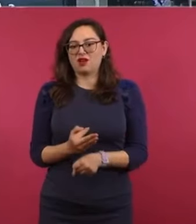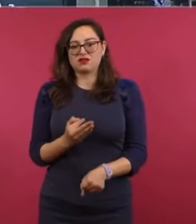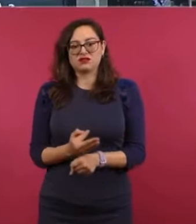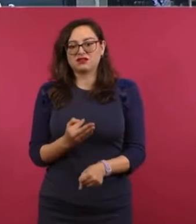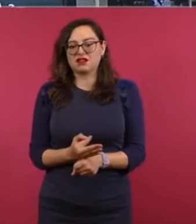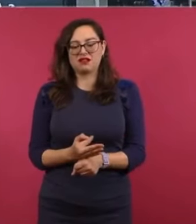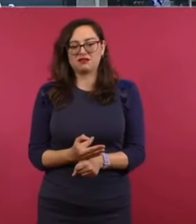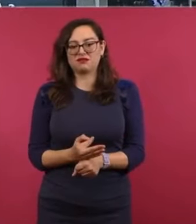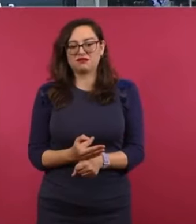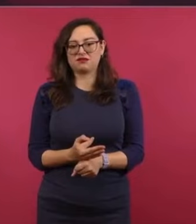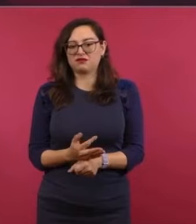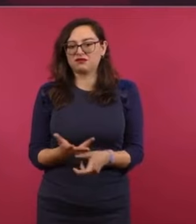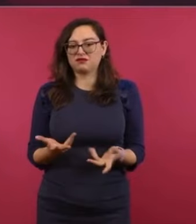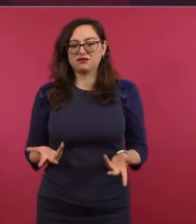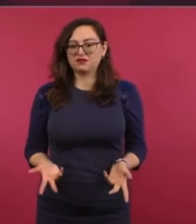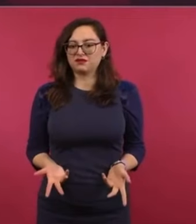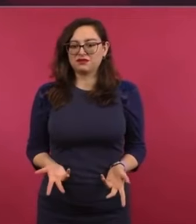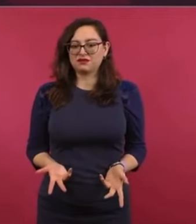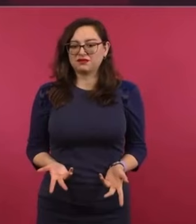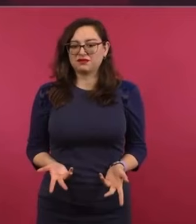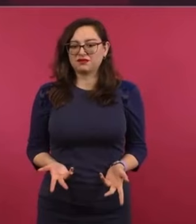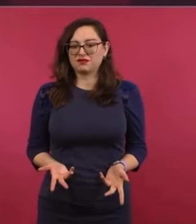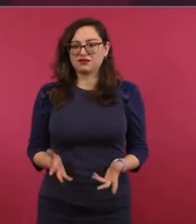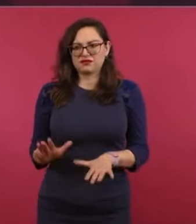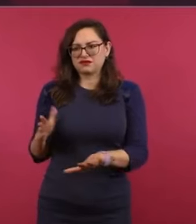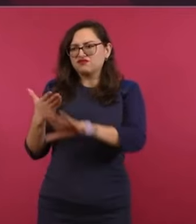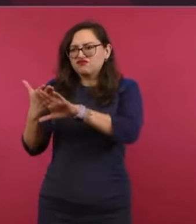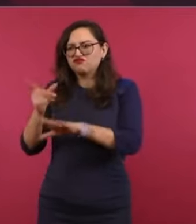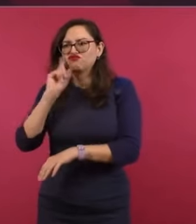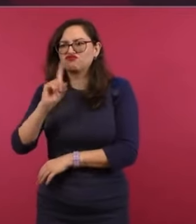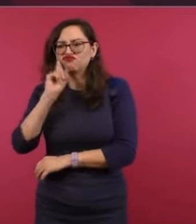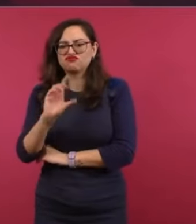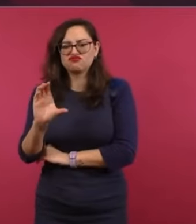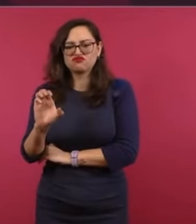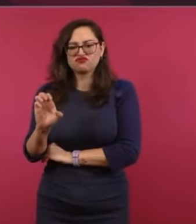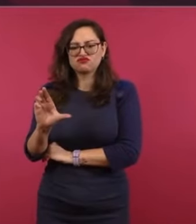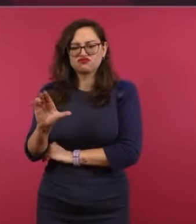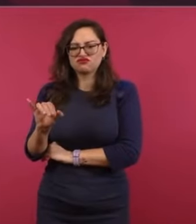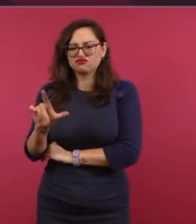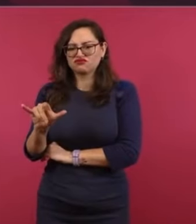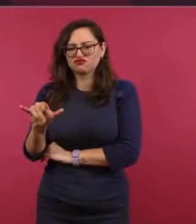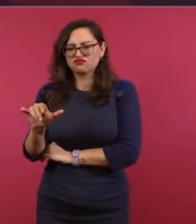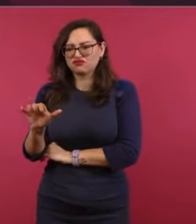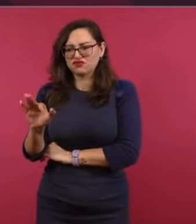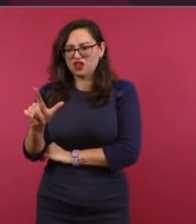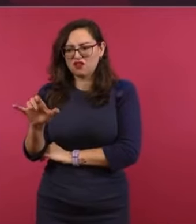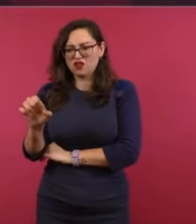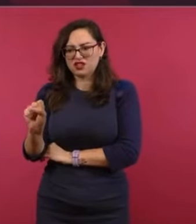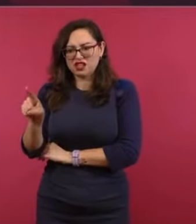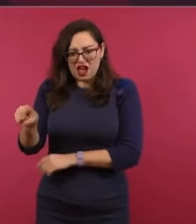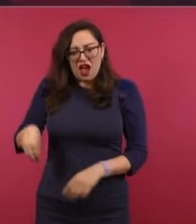a la señora Ceci Flores, porque no es Ceci Flores,